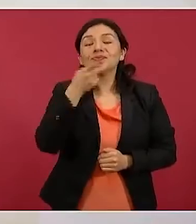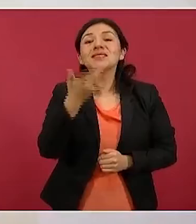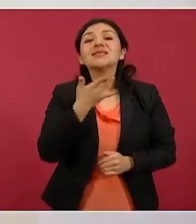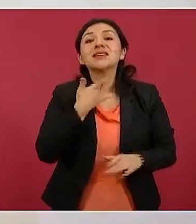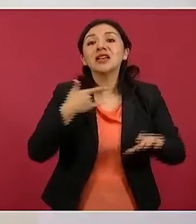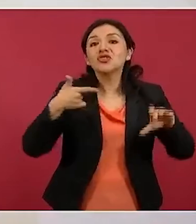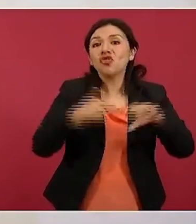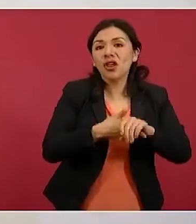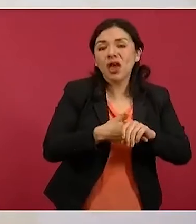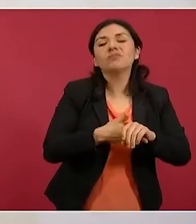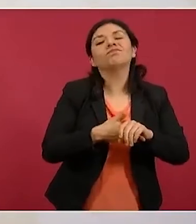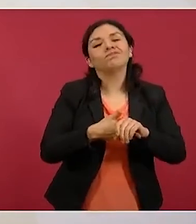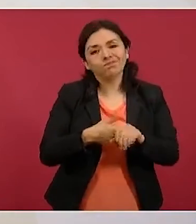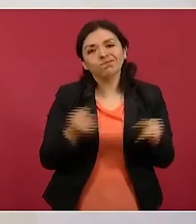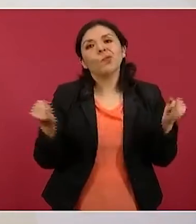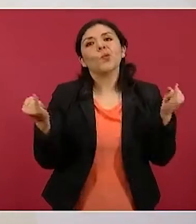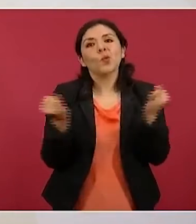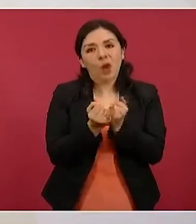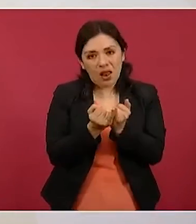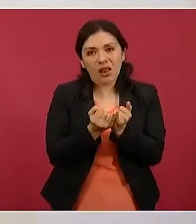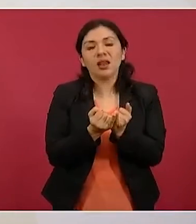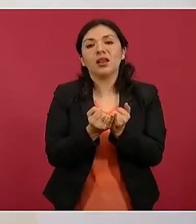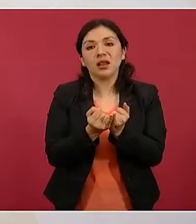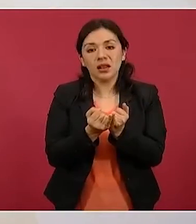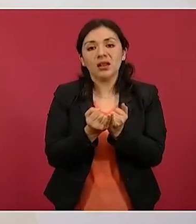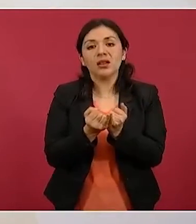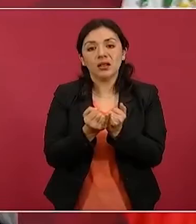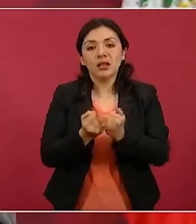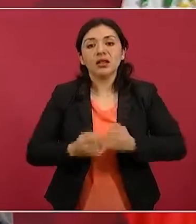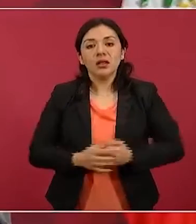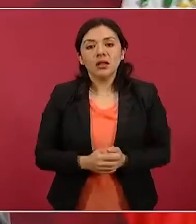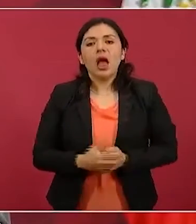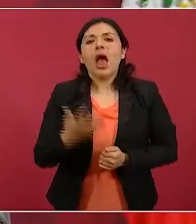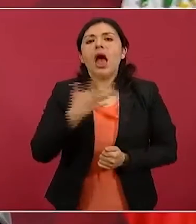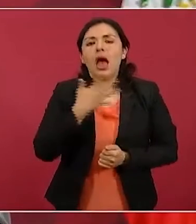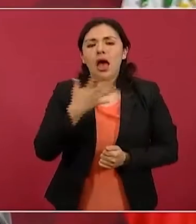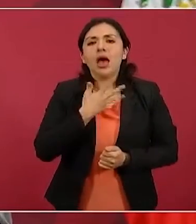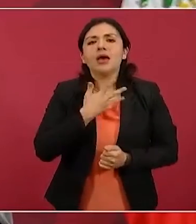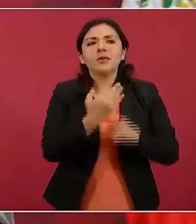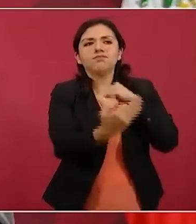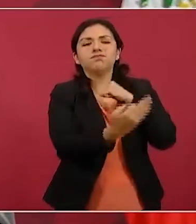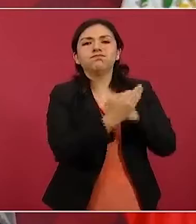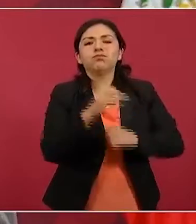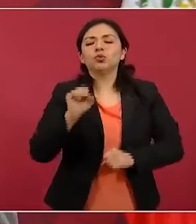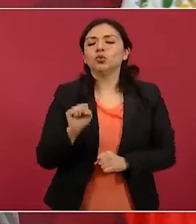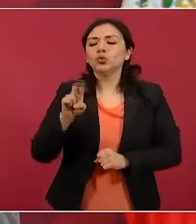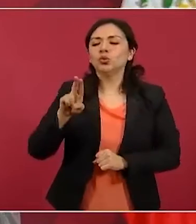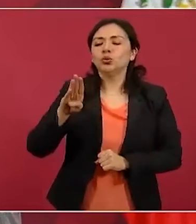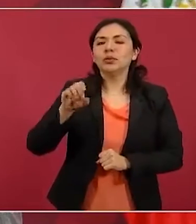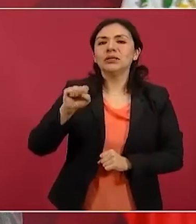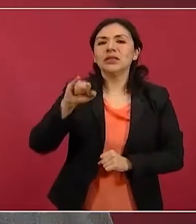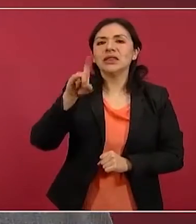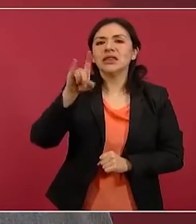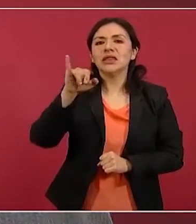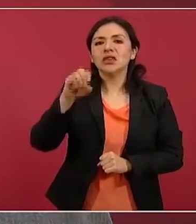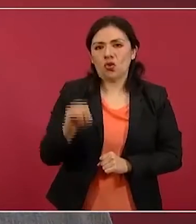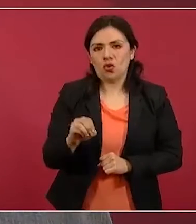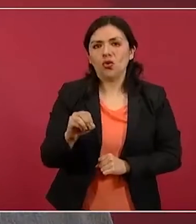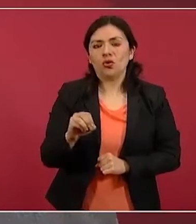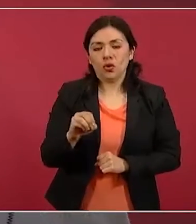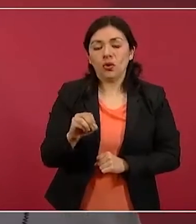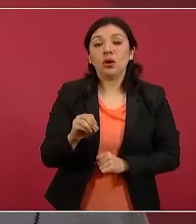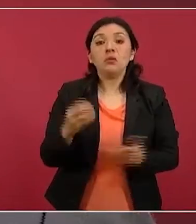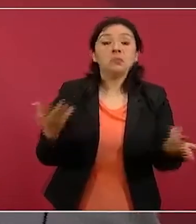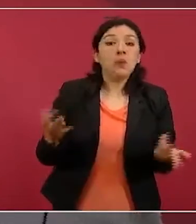igual. Hay un subsidio, para decirlo con claridad. De modo que,